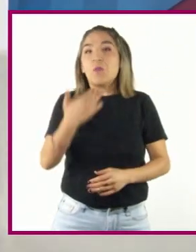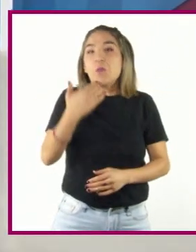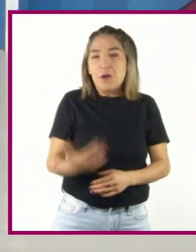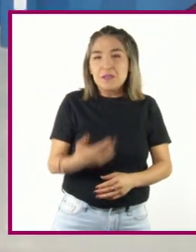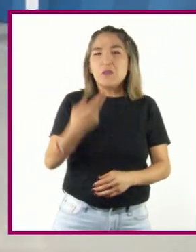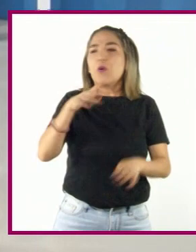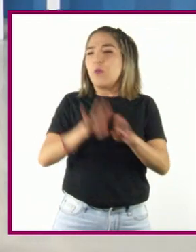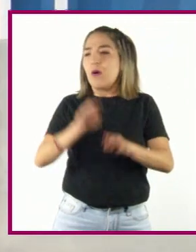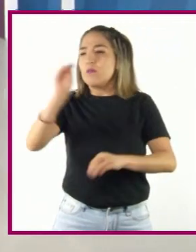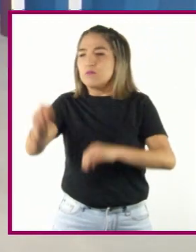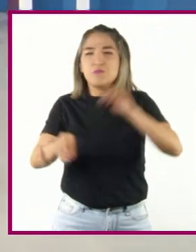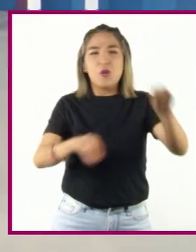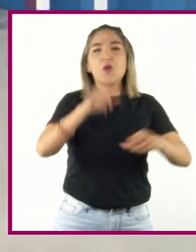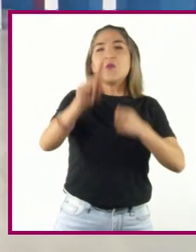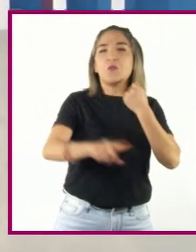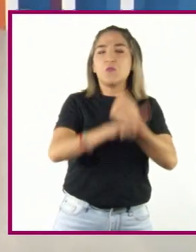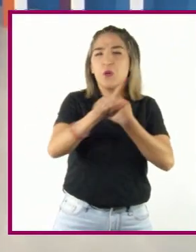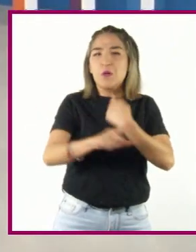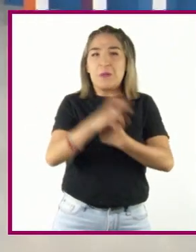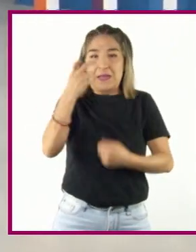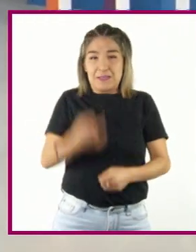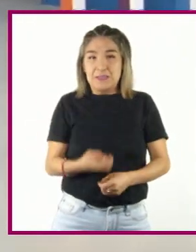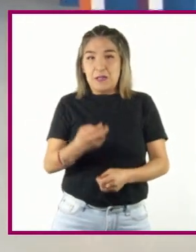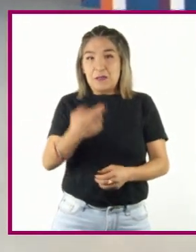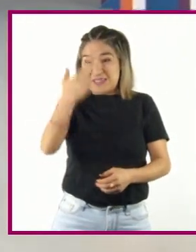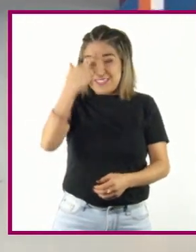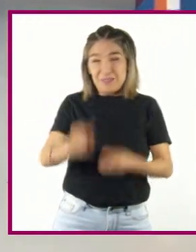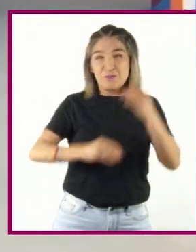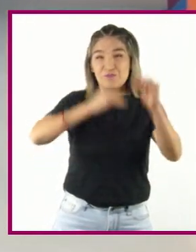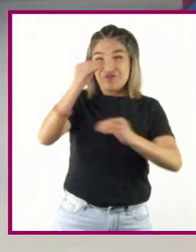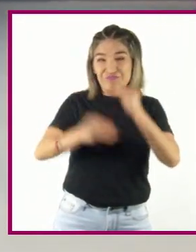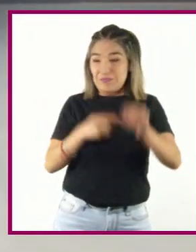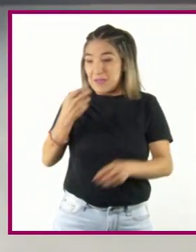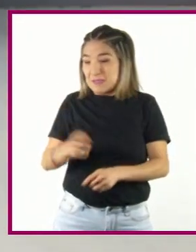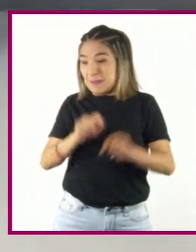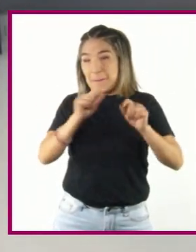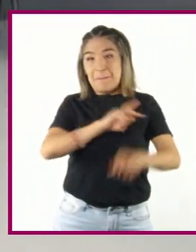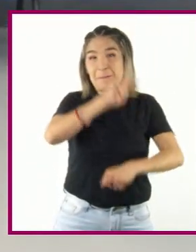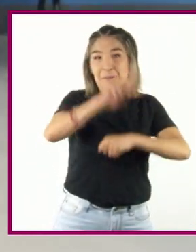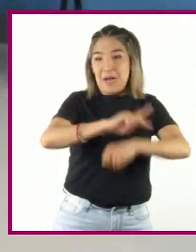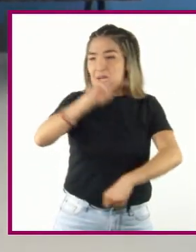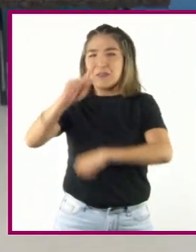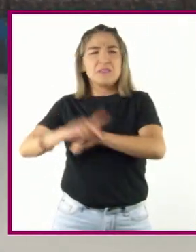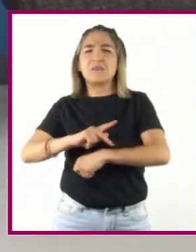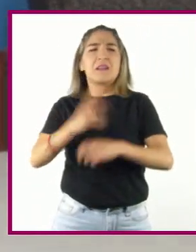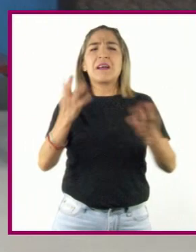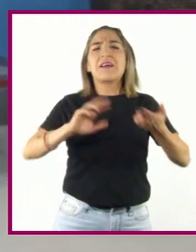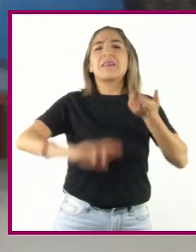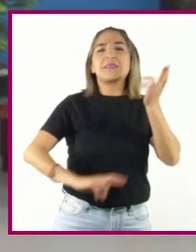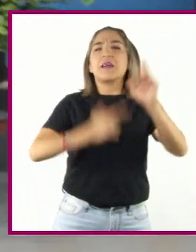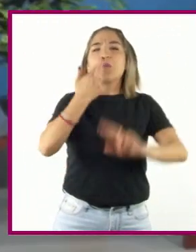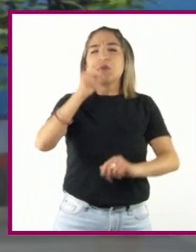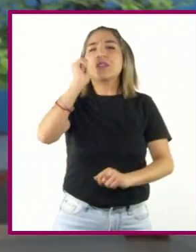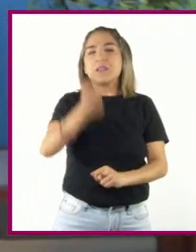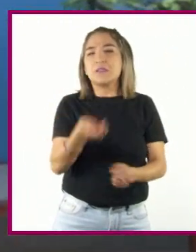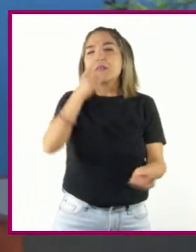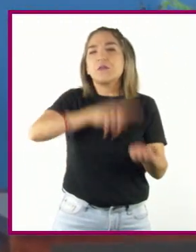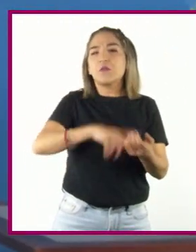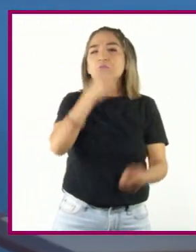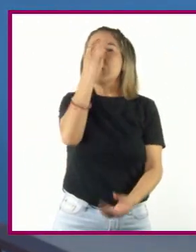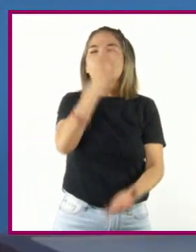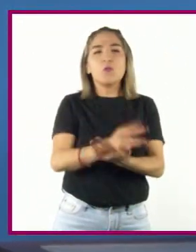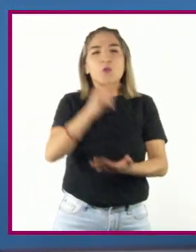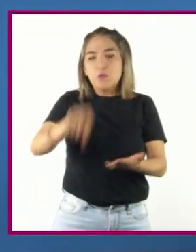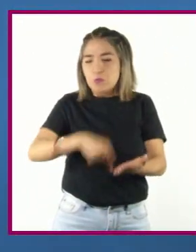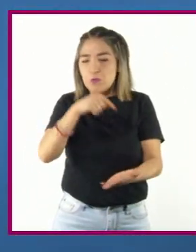esto no significa que necesariamente derive en un conflicto entre países, pues la revolución estaría recluida a una sola